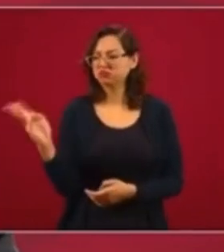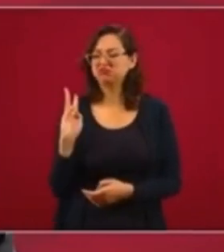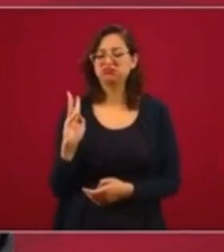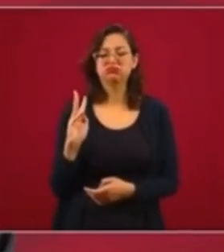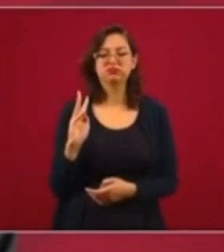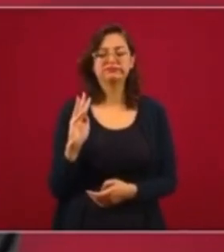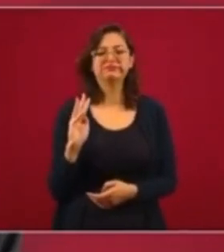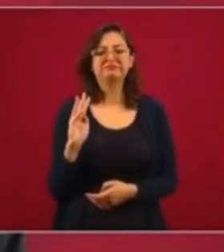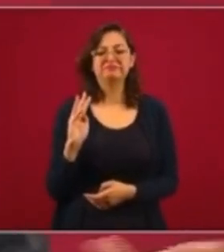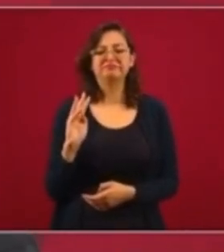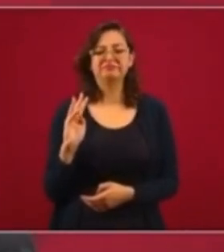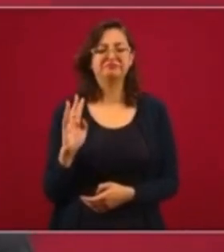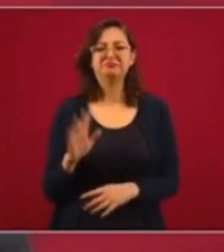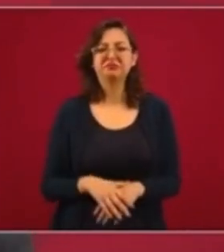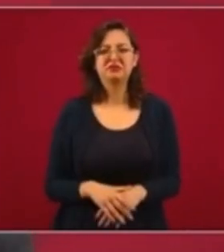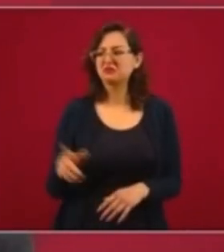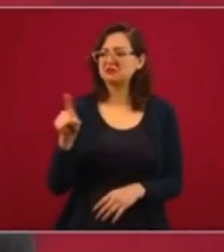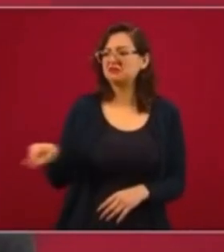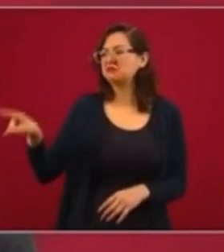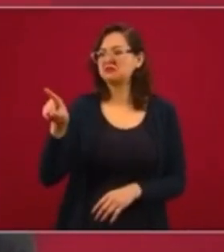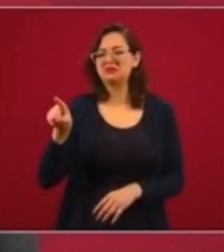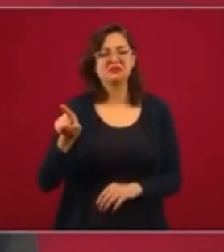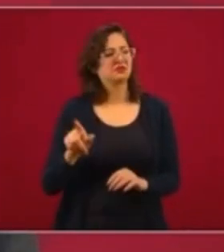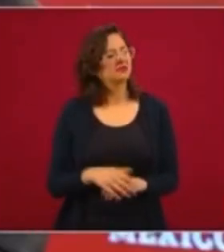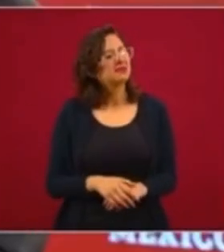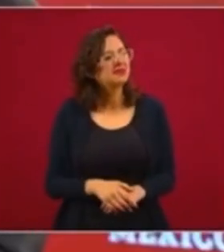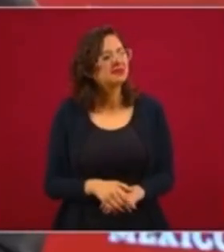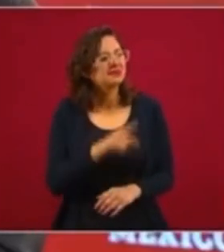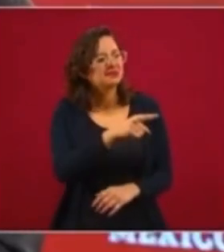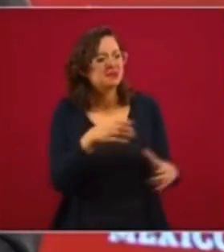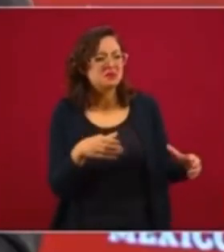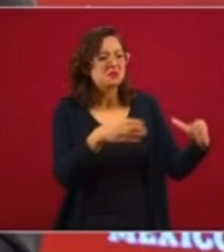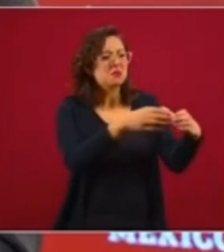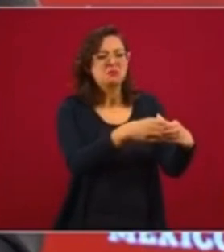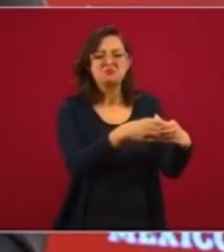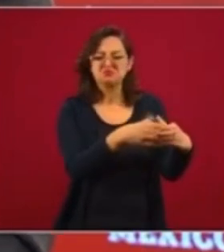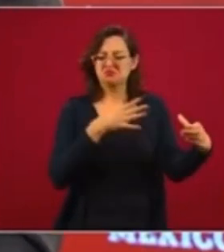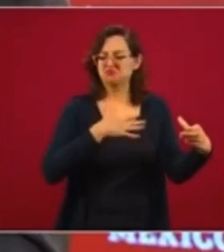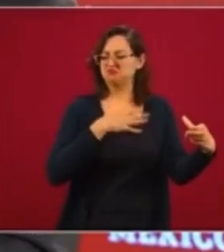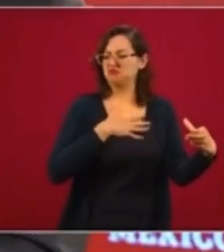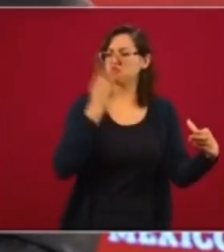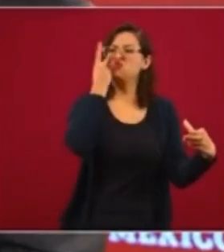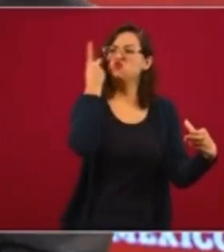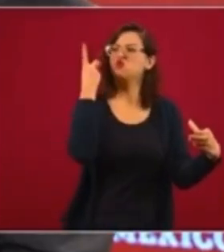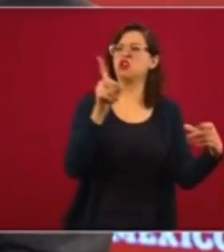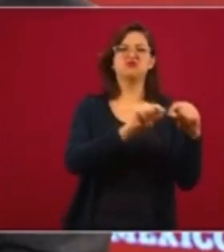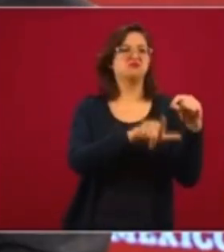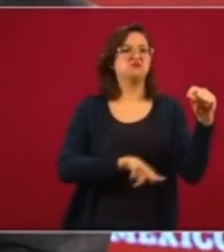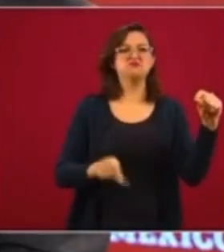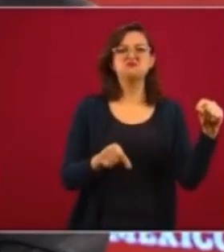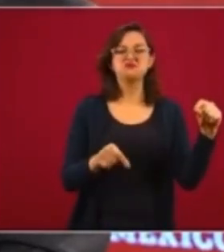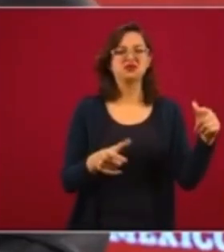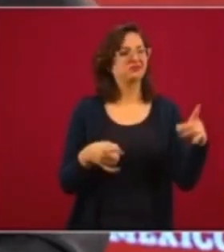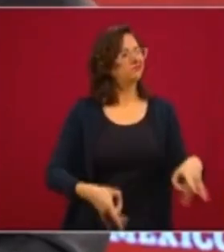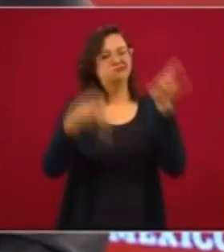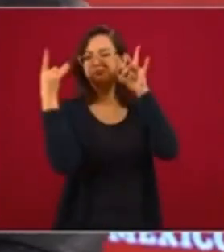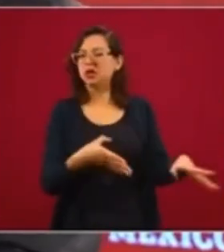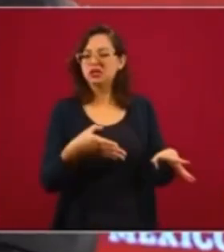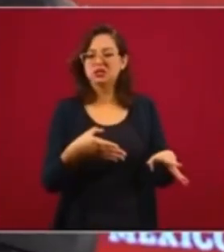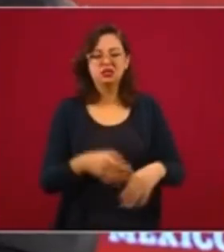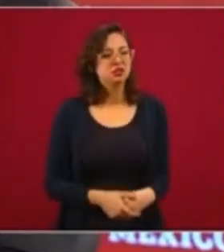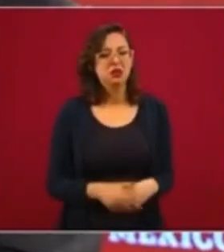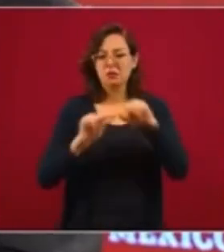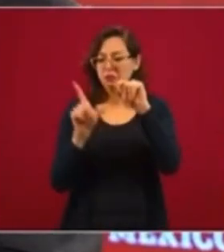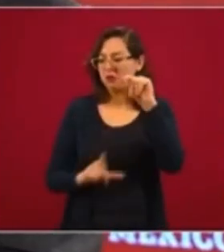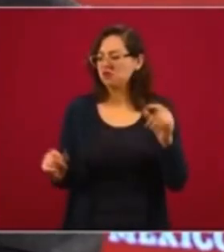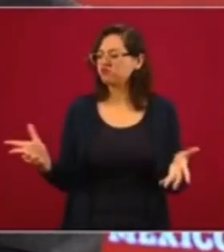que estaban que estaban hartos de que una minoría se sintiera dueña del país de que México fuese el país